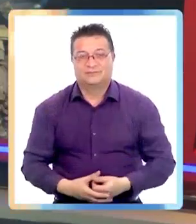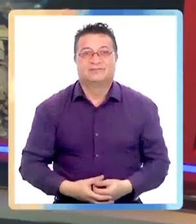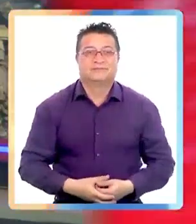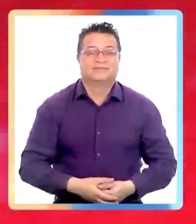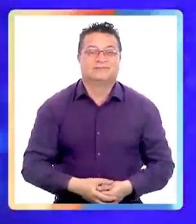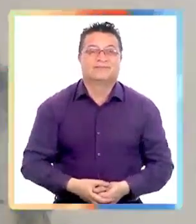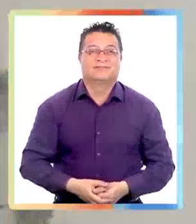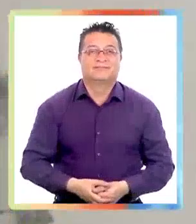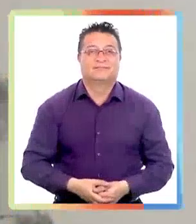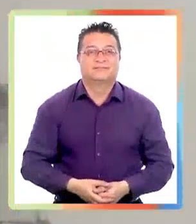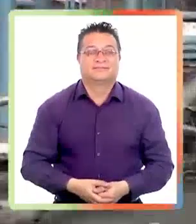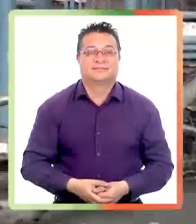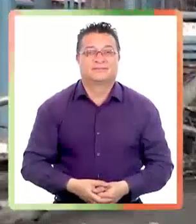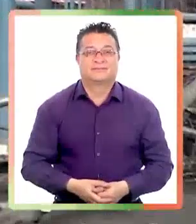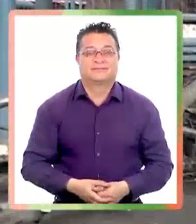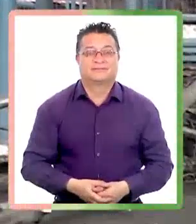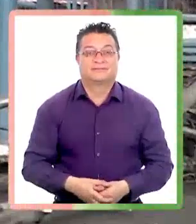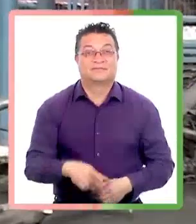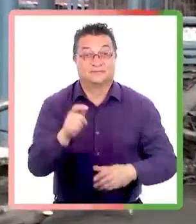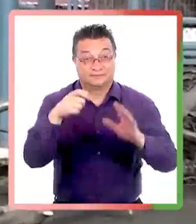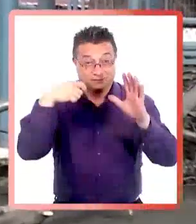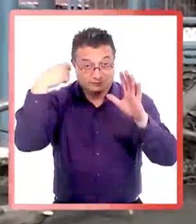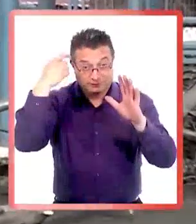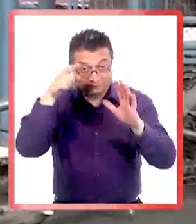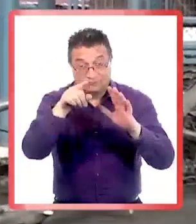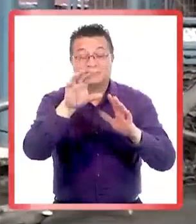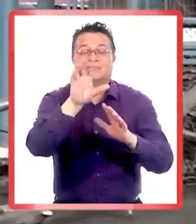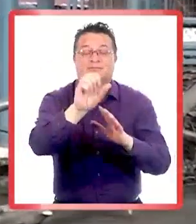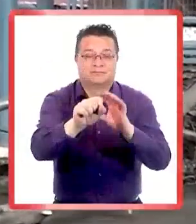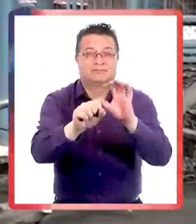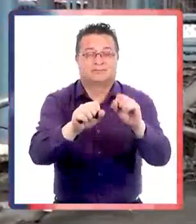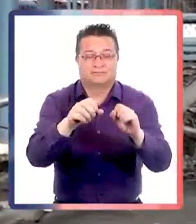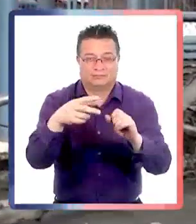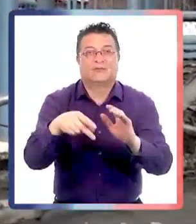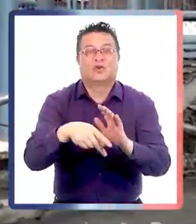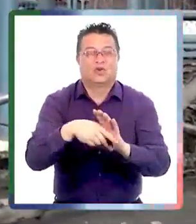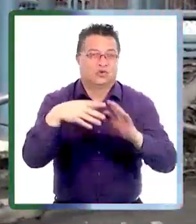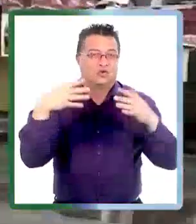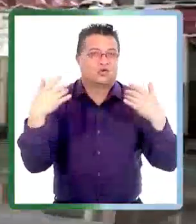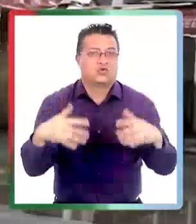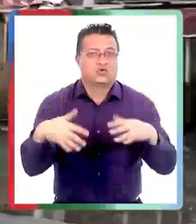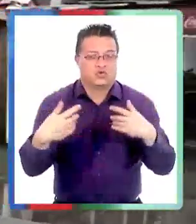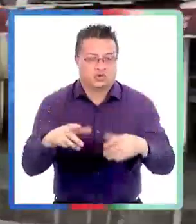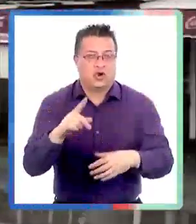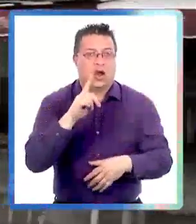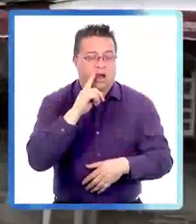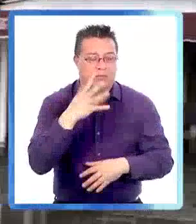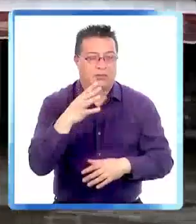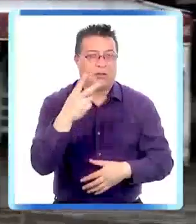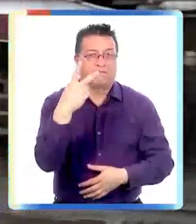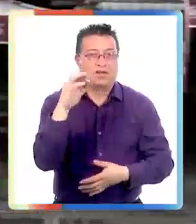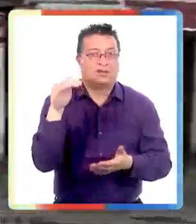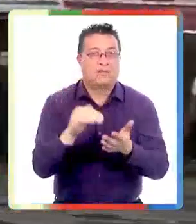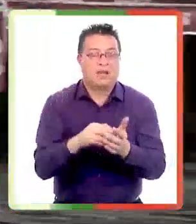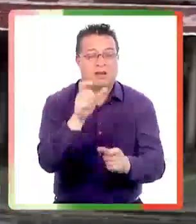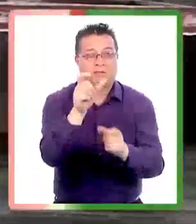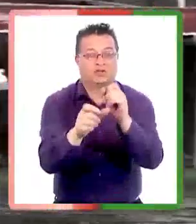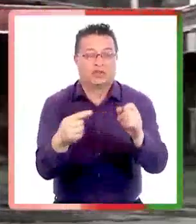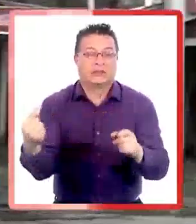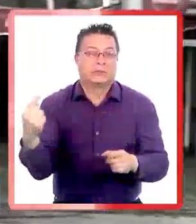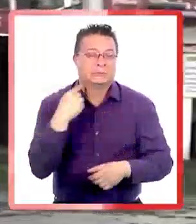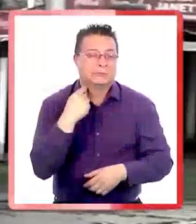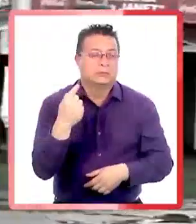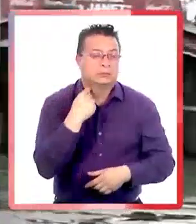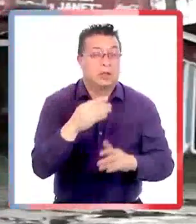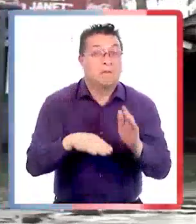informa Imágenes que grafican el nivel del sistema frontal que dejó cerca de 20.000 personas